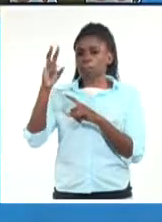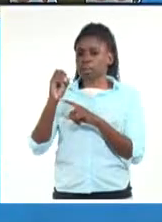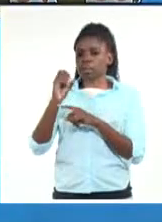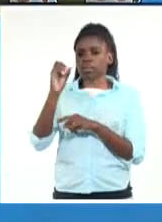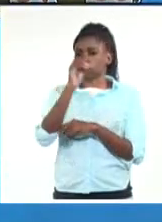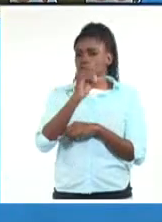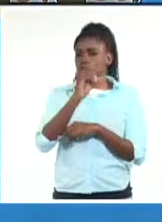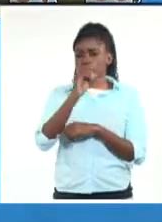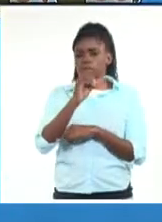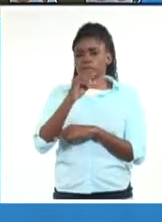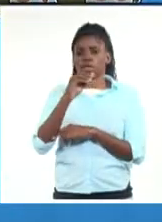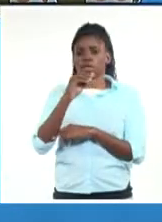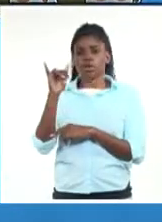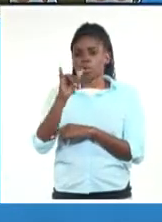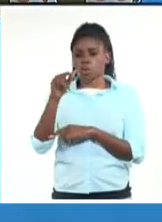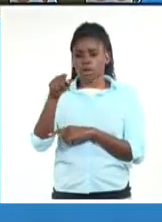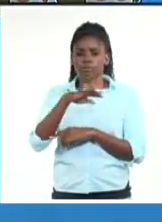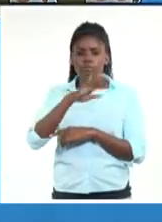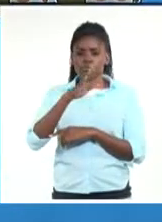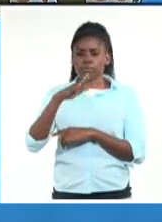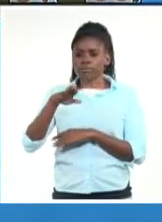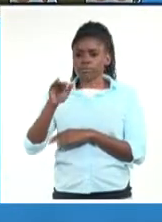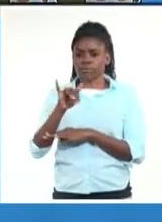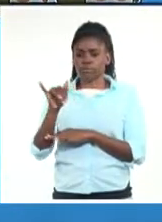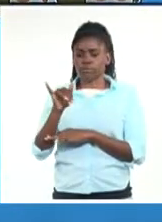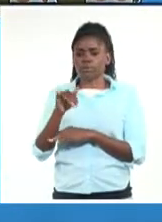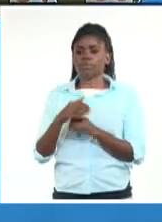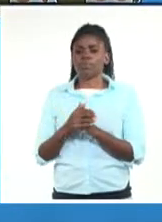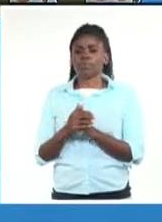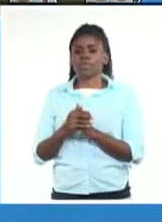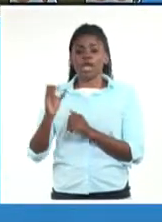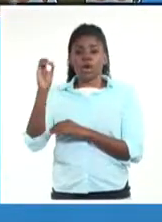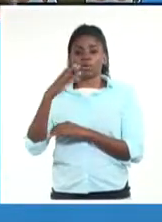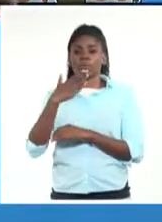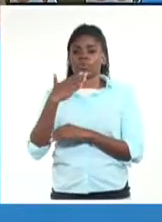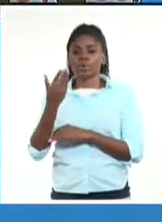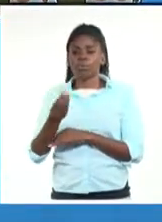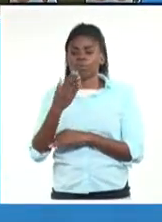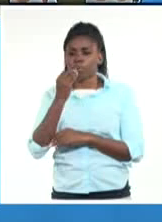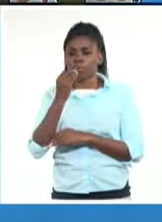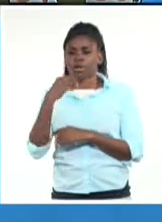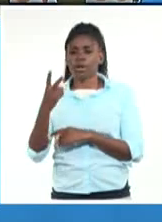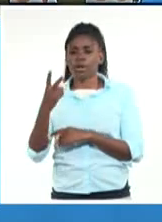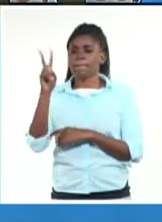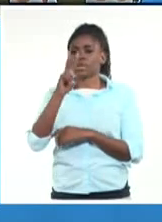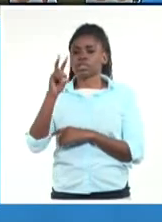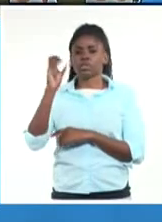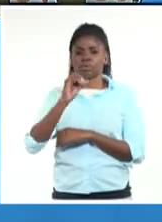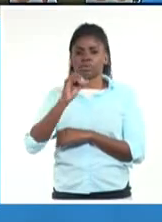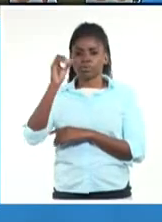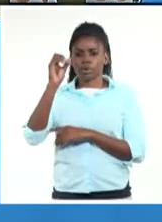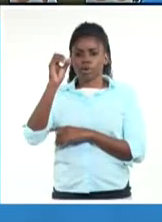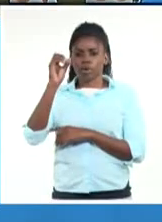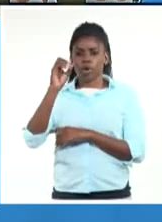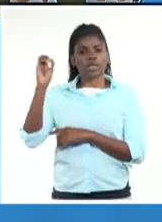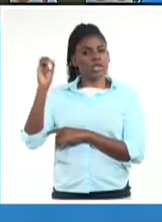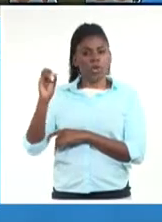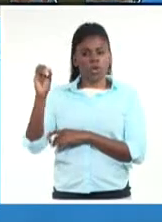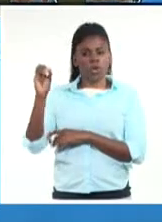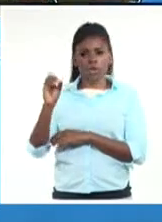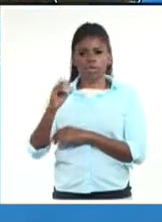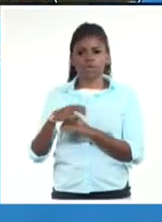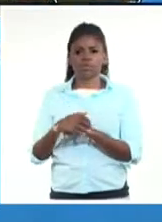occidente, superiores en zonas costeras y de la parte oriental, donde puede llegar hasta 22 grados en la región oriental.